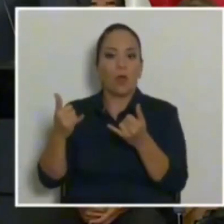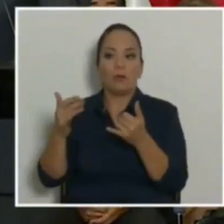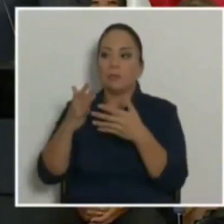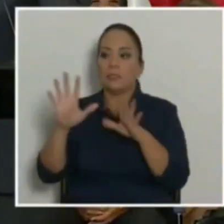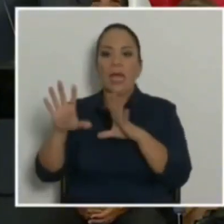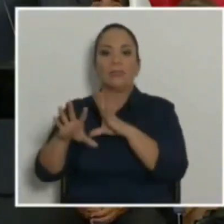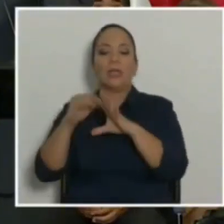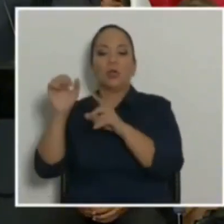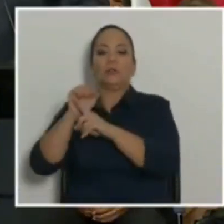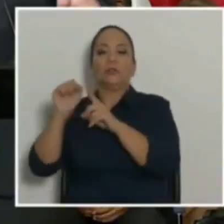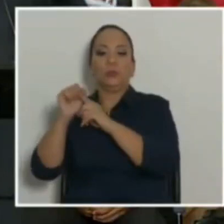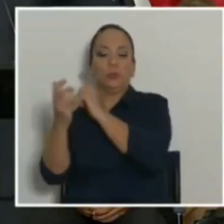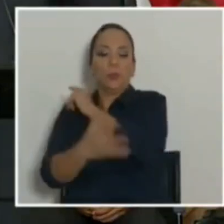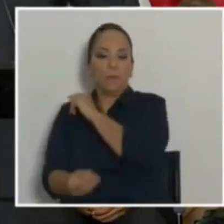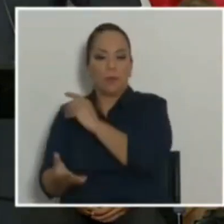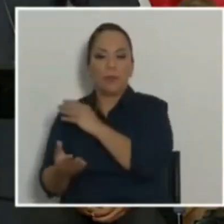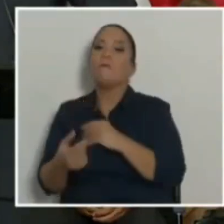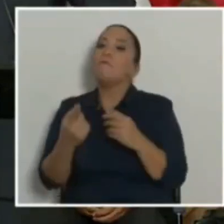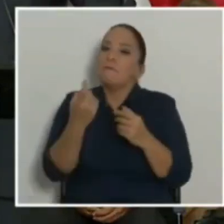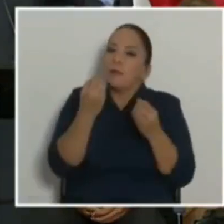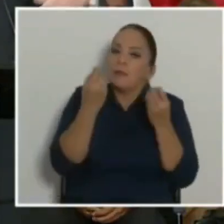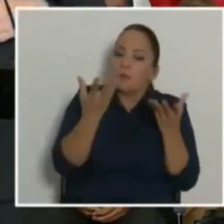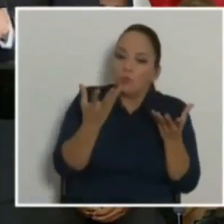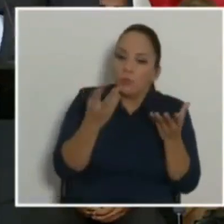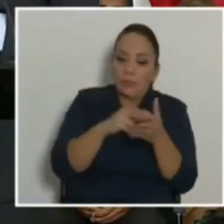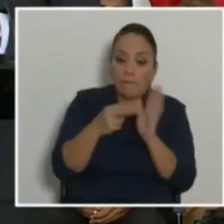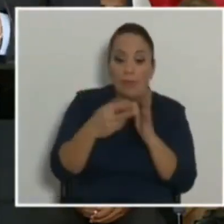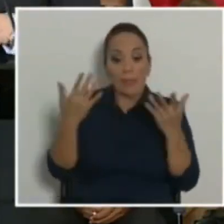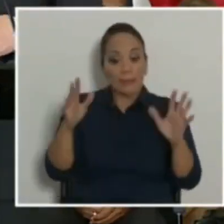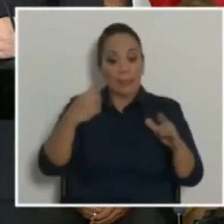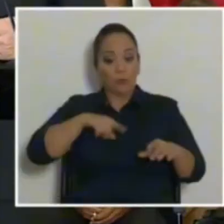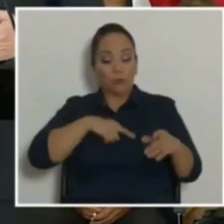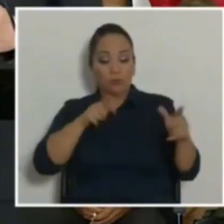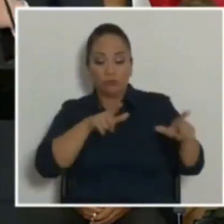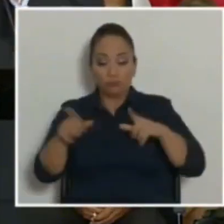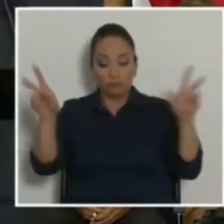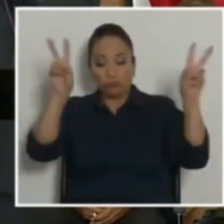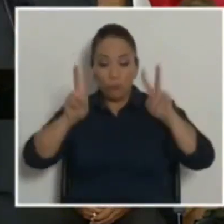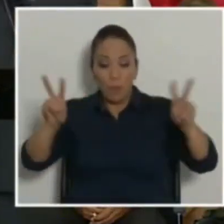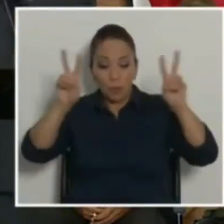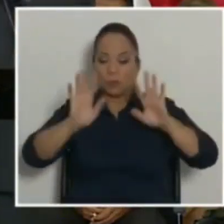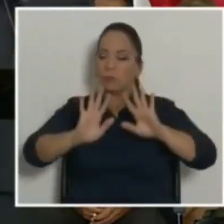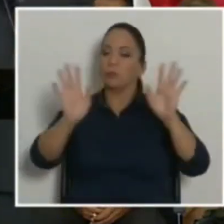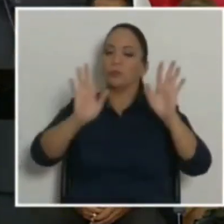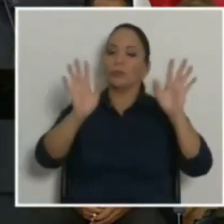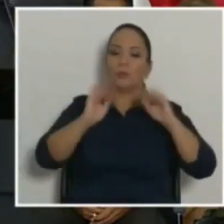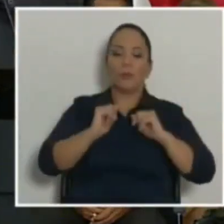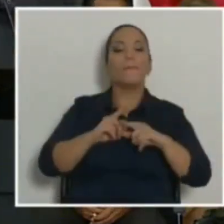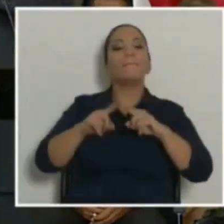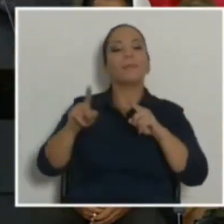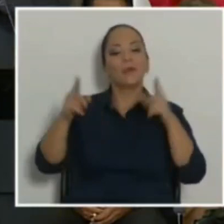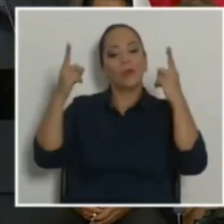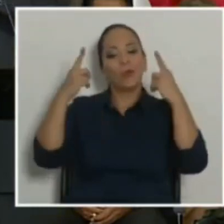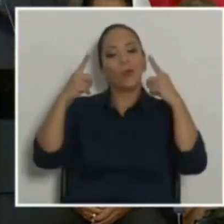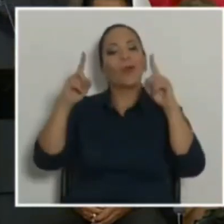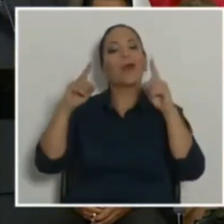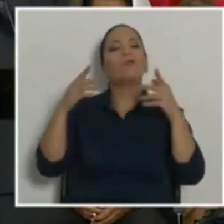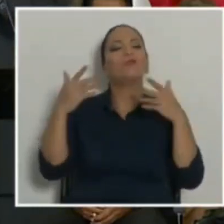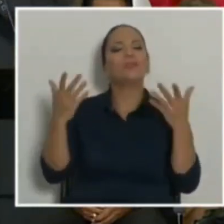demasiadas. No es que ya estemos cantando victoria, no. Pero logramos revertir